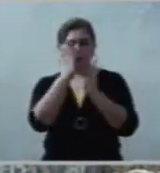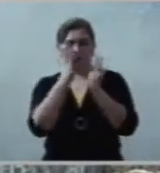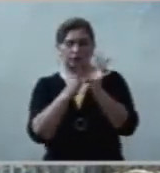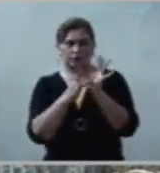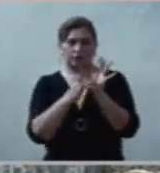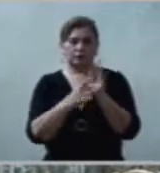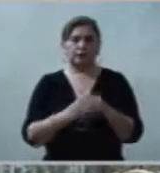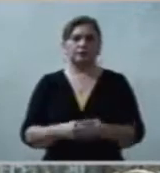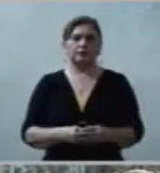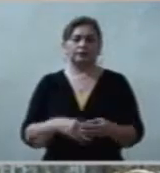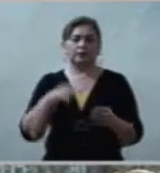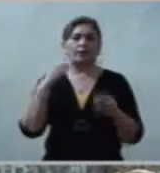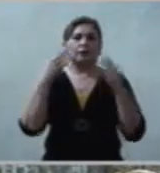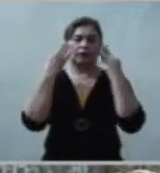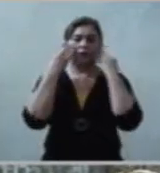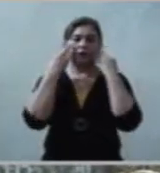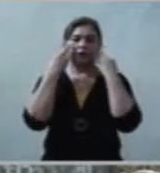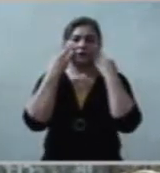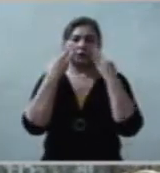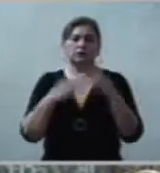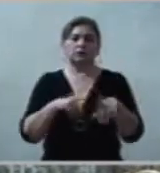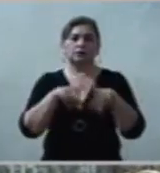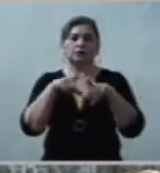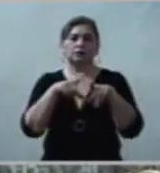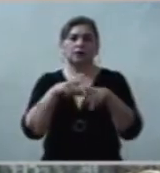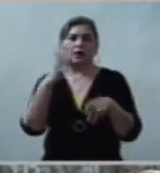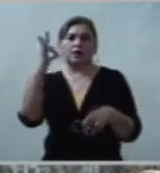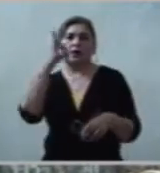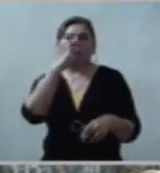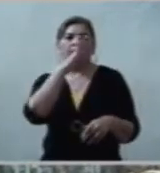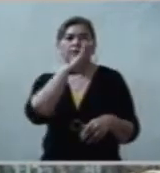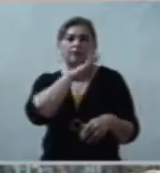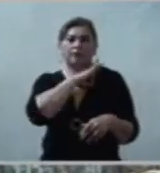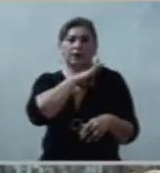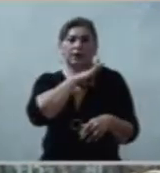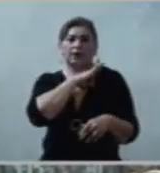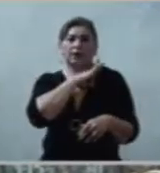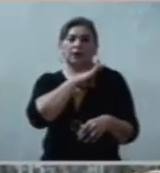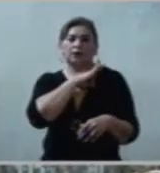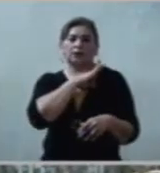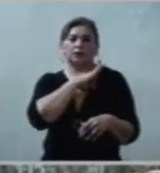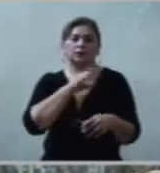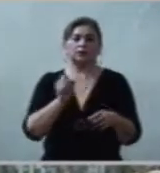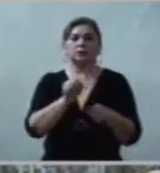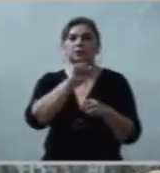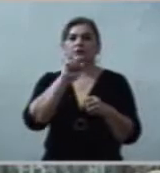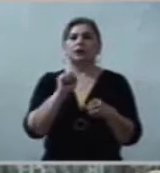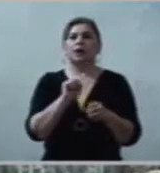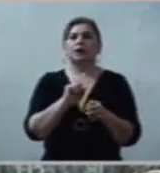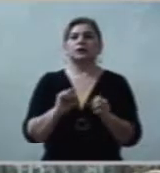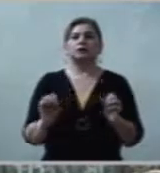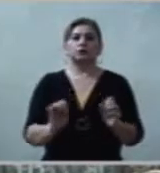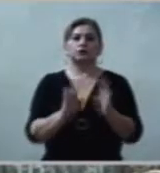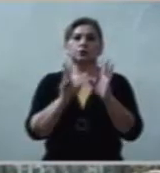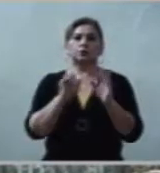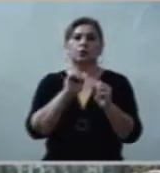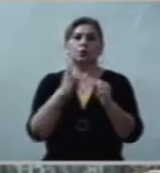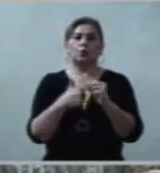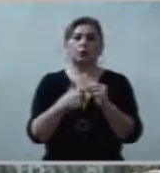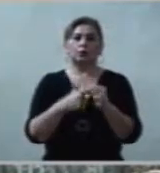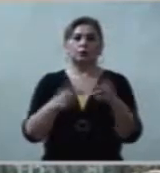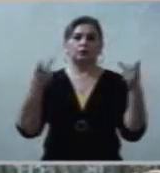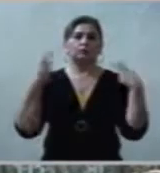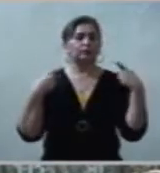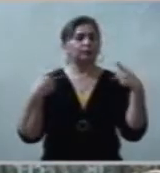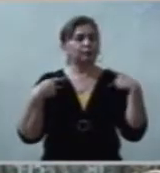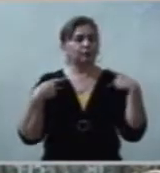la fe es ante todo un asunto personal. Decía